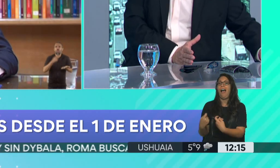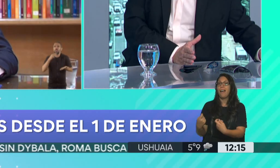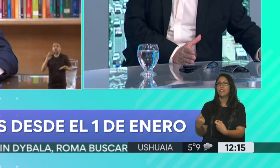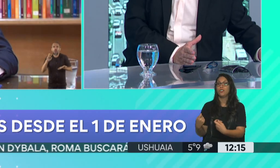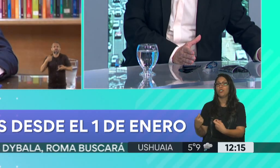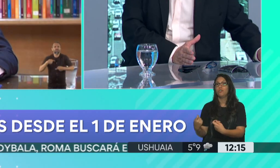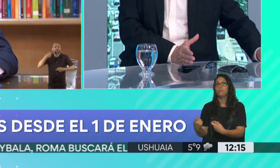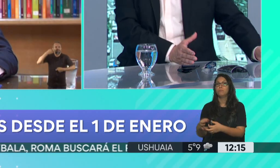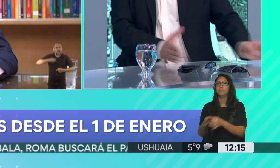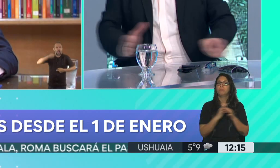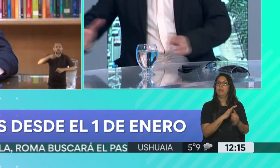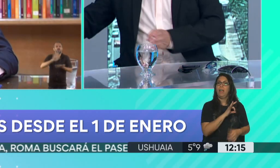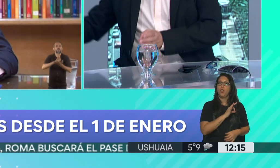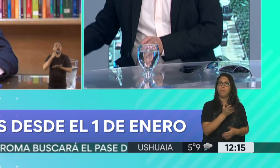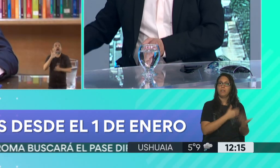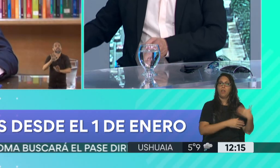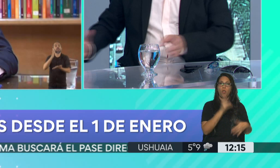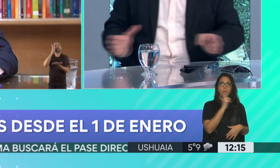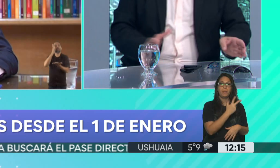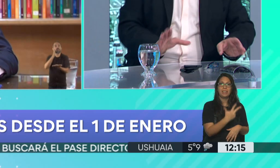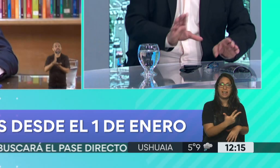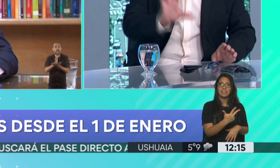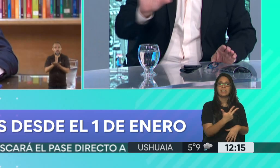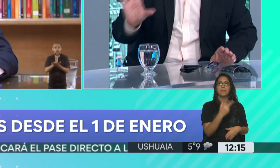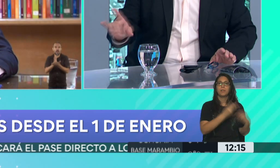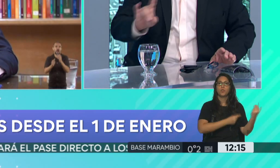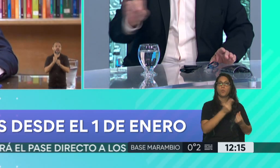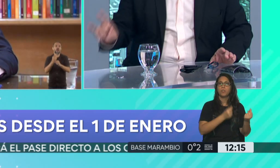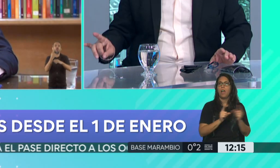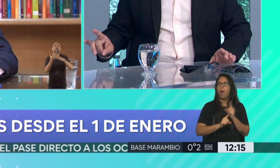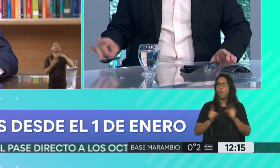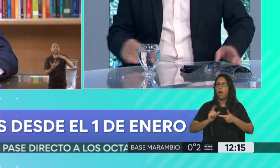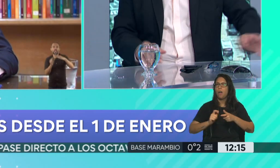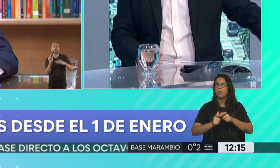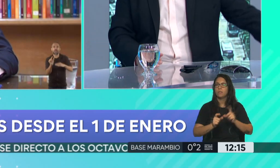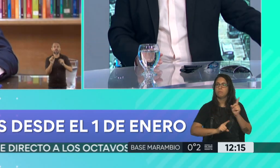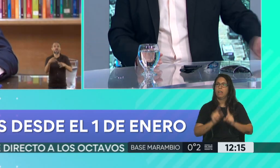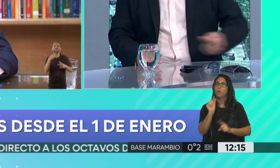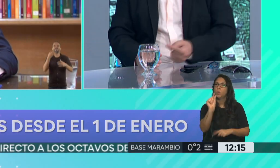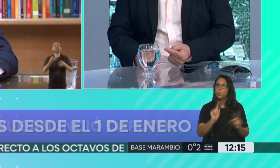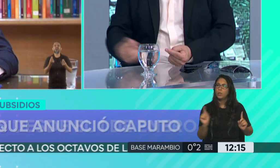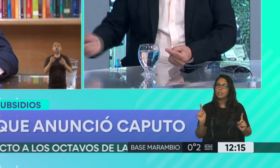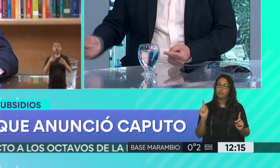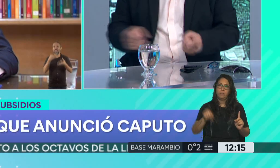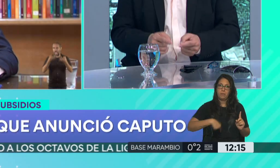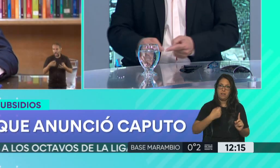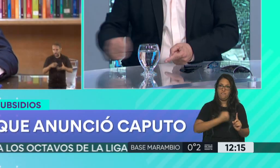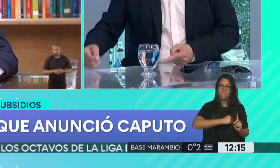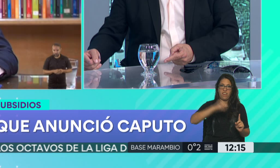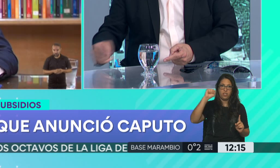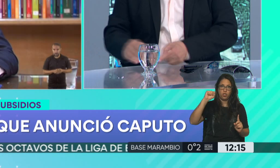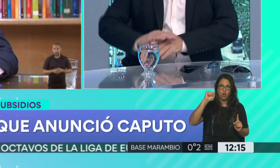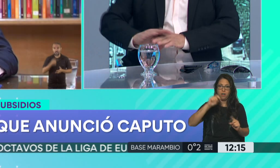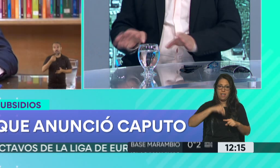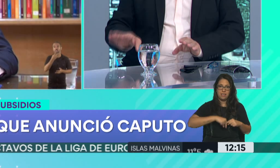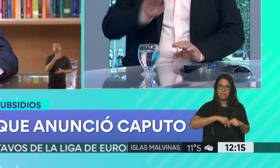presupuesto del año pasado, 2023 se repite en el 2024, actualizando algunas partidas, pero no todas, con lo cual la inflación esta y la